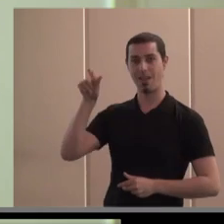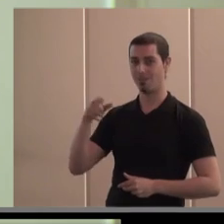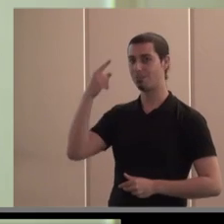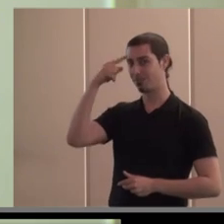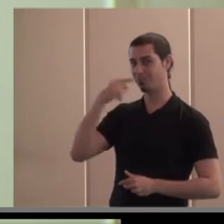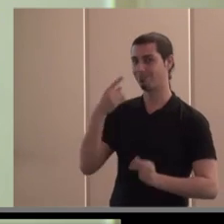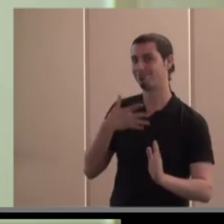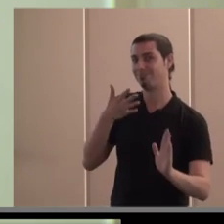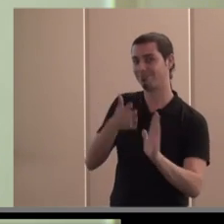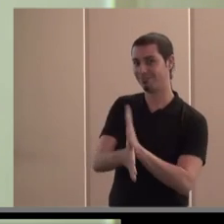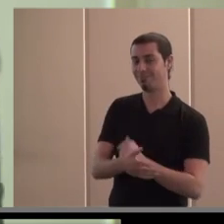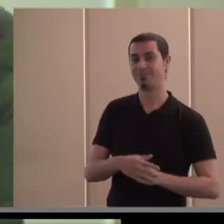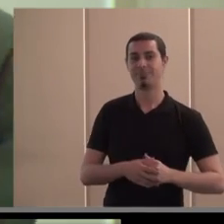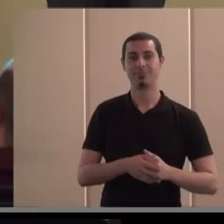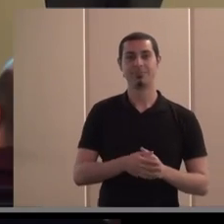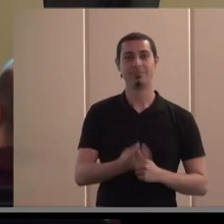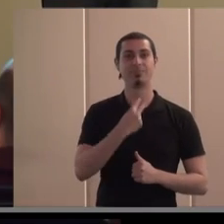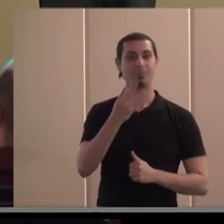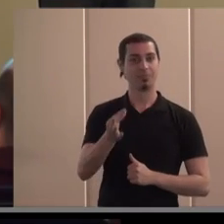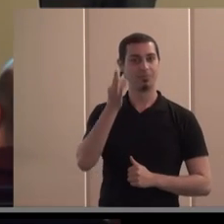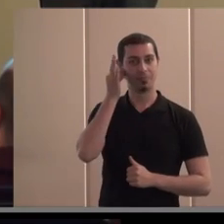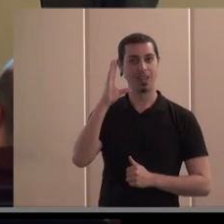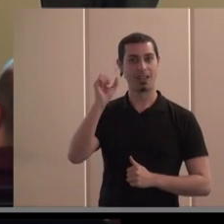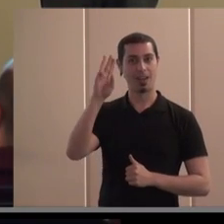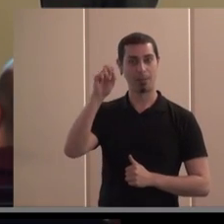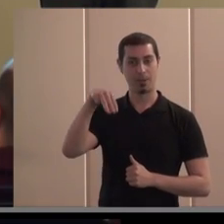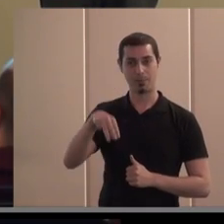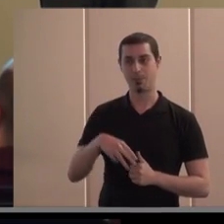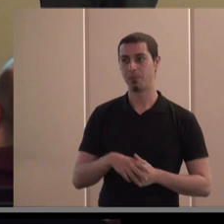todo el tiempo para ti. Pues muy bien, voy a ver si se espera.